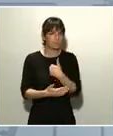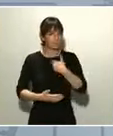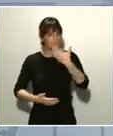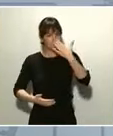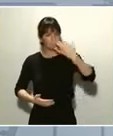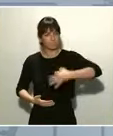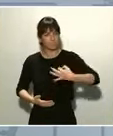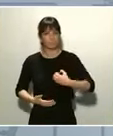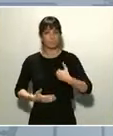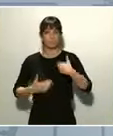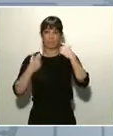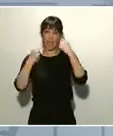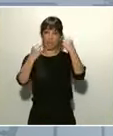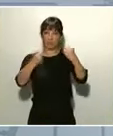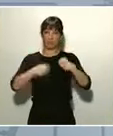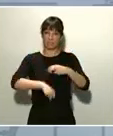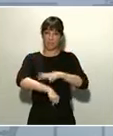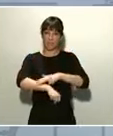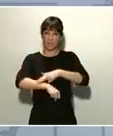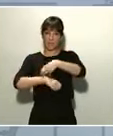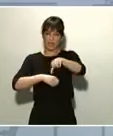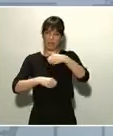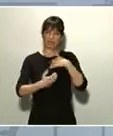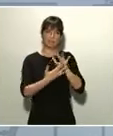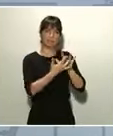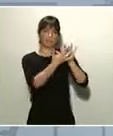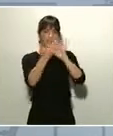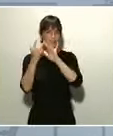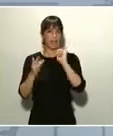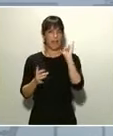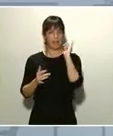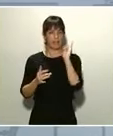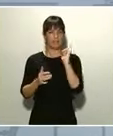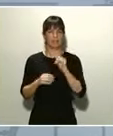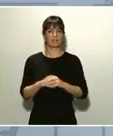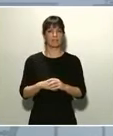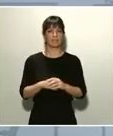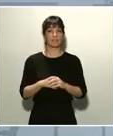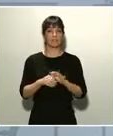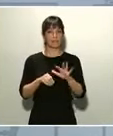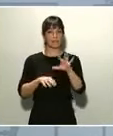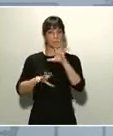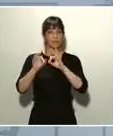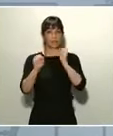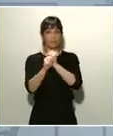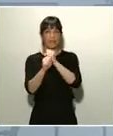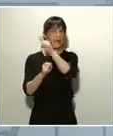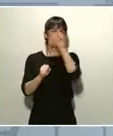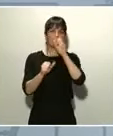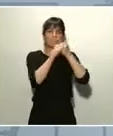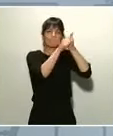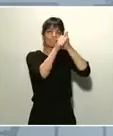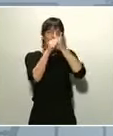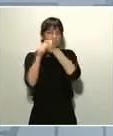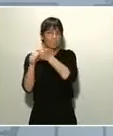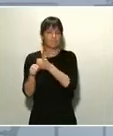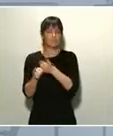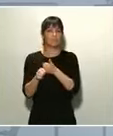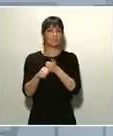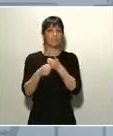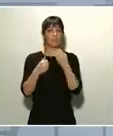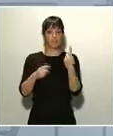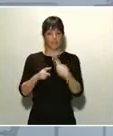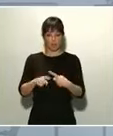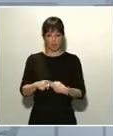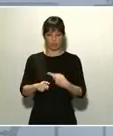autoridades delegadas, que seguimos muy de cerca todas y cada una de las decisiones y trabajos y que evaluamos cada operación y cada instrucción que